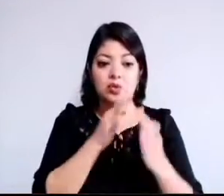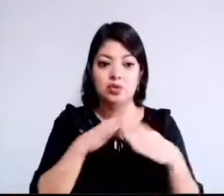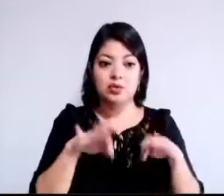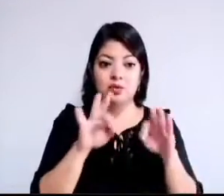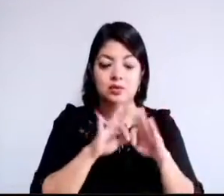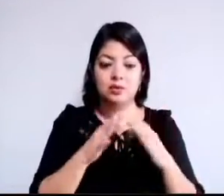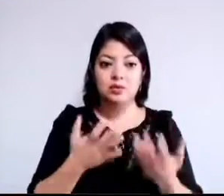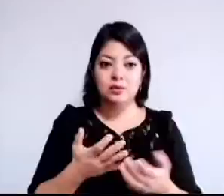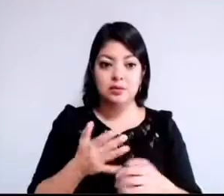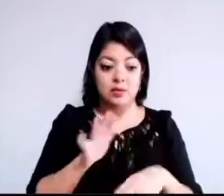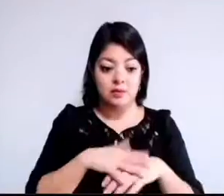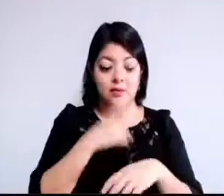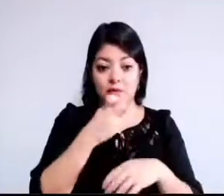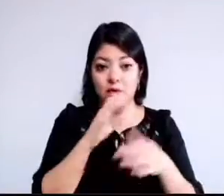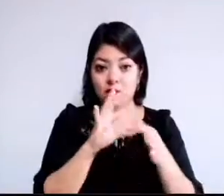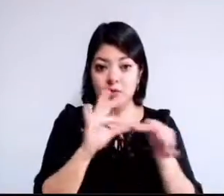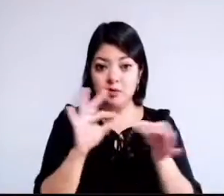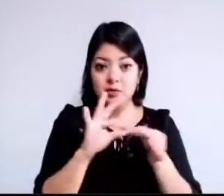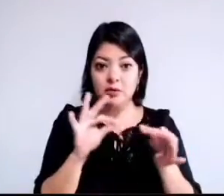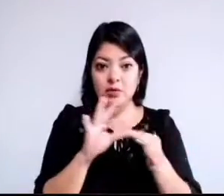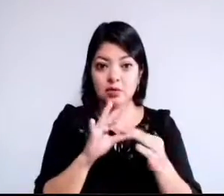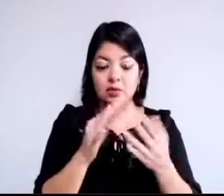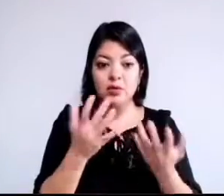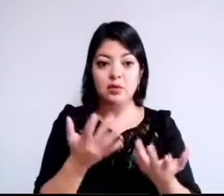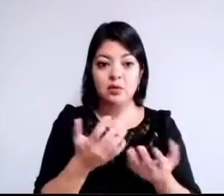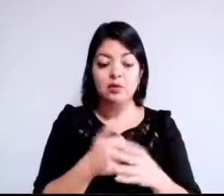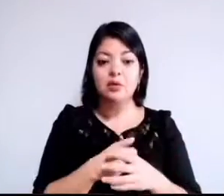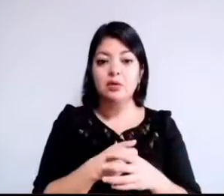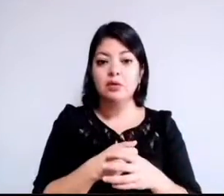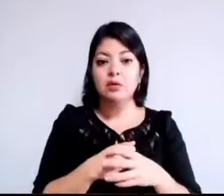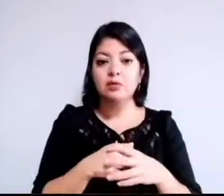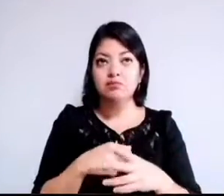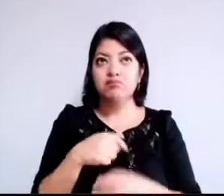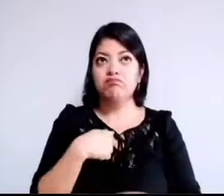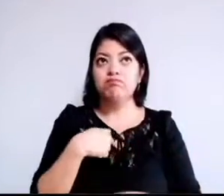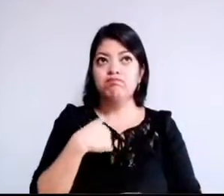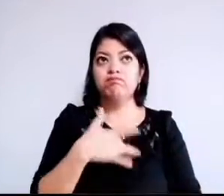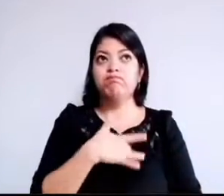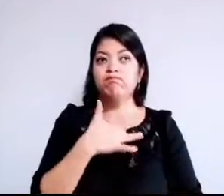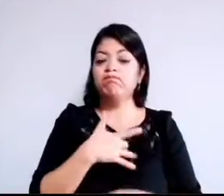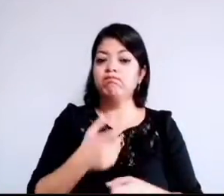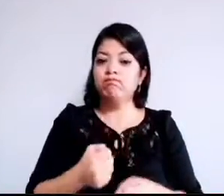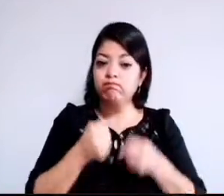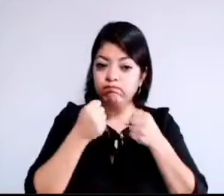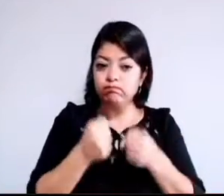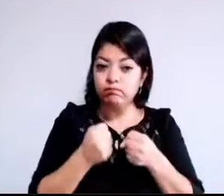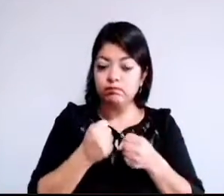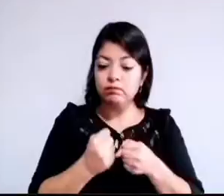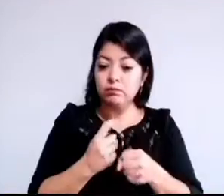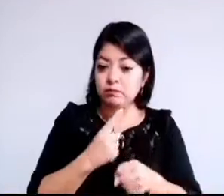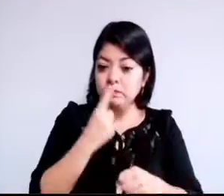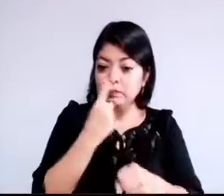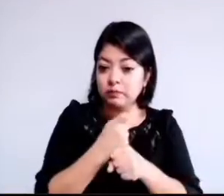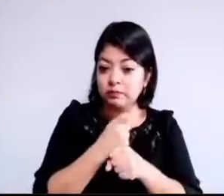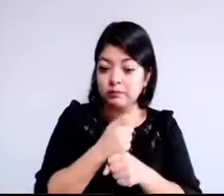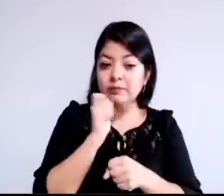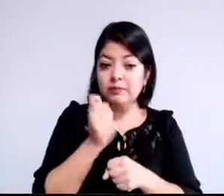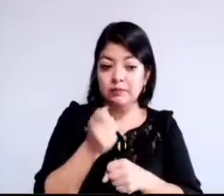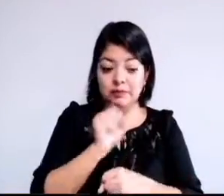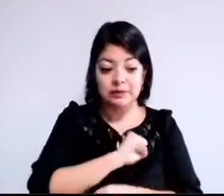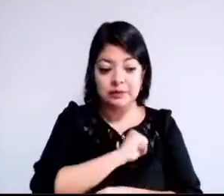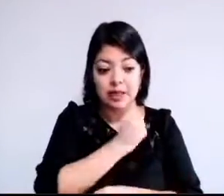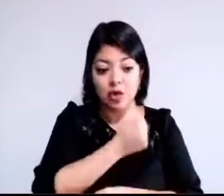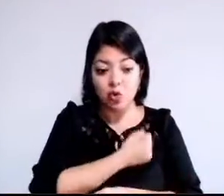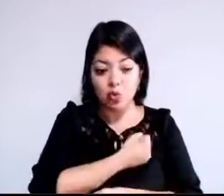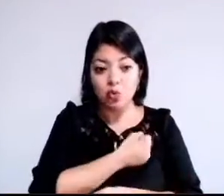Por lo anteriormente expuesto y con la convicción de que lo primordial en el sector salud es la